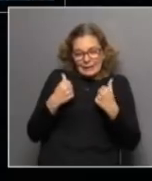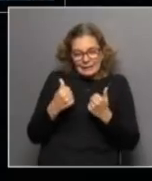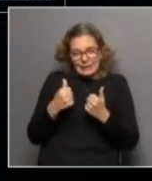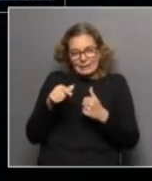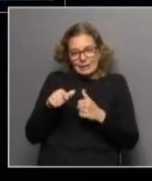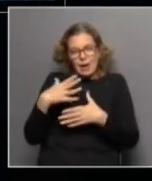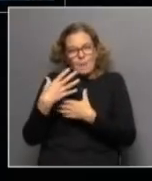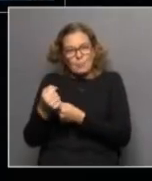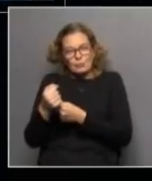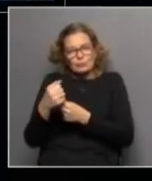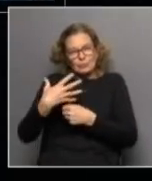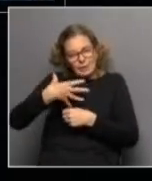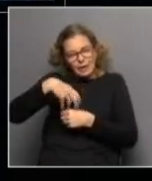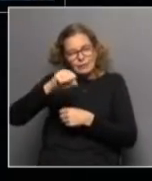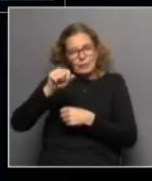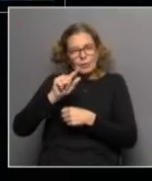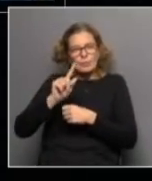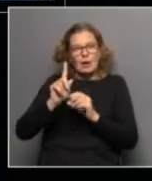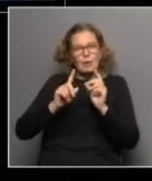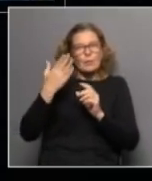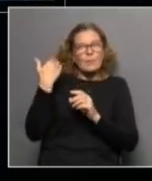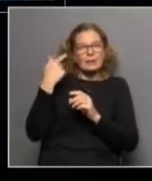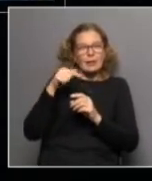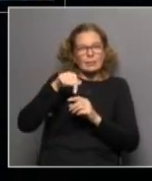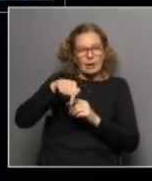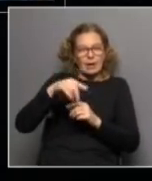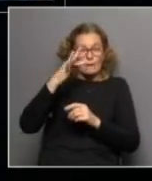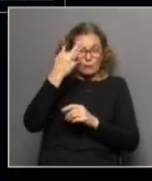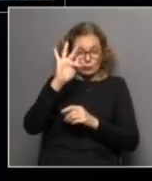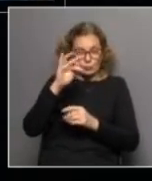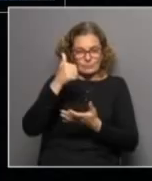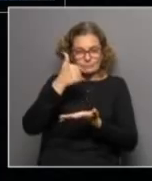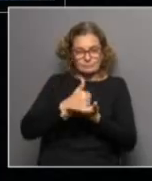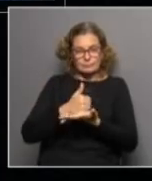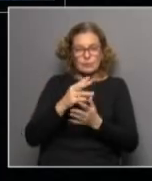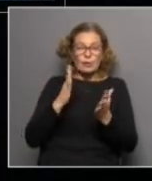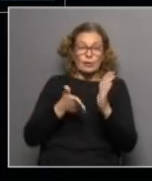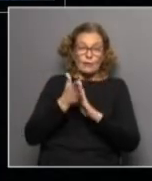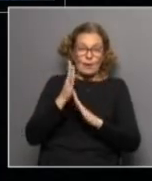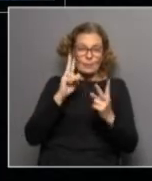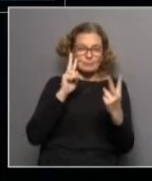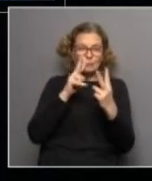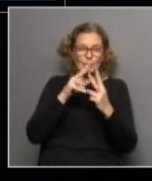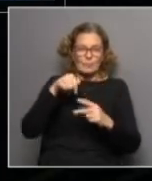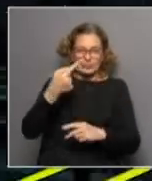esta causa y que la llevan adelante porque no es una causa del pasado es una causa del futuro bueno nos vamos hasta mañana